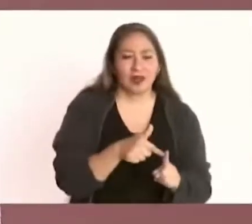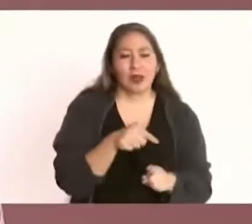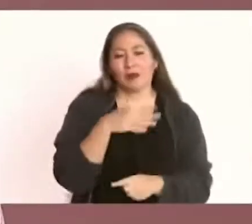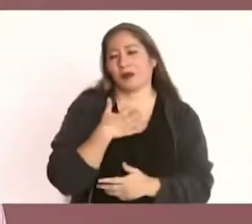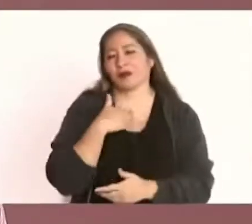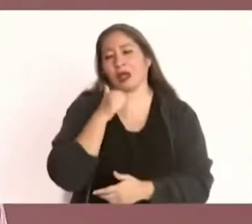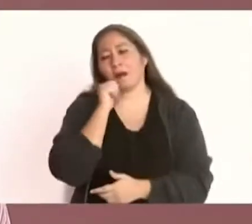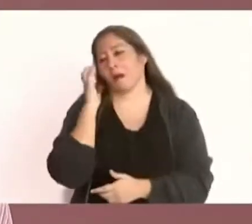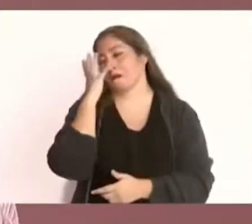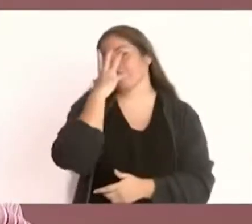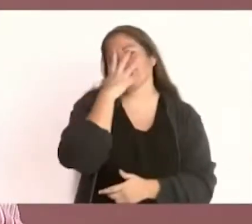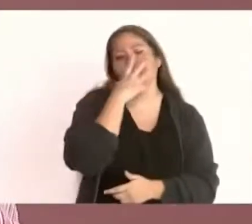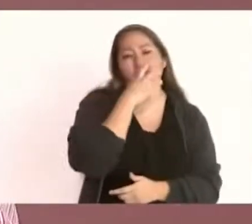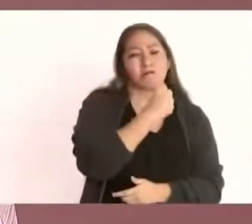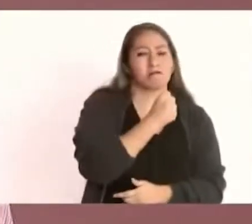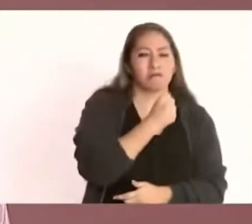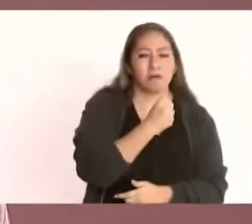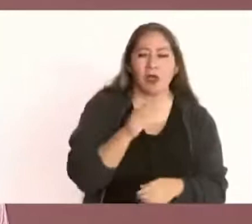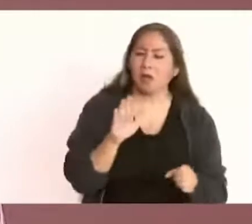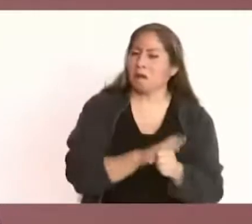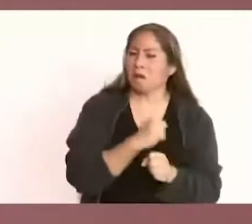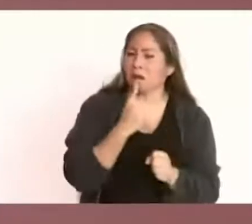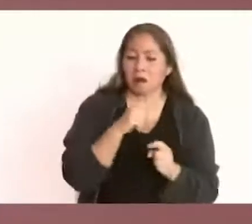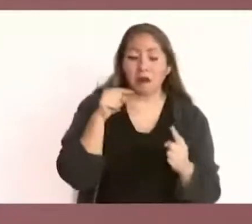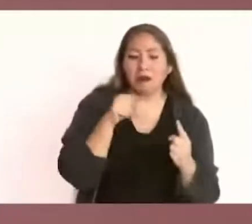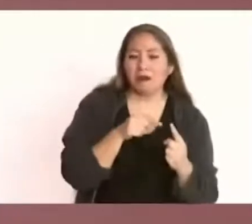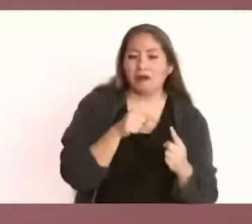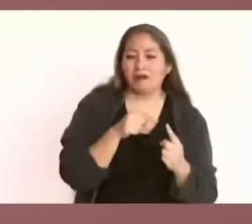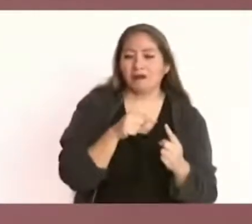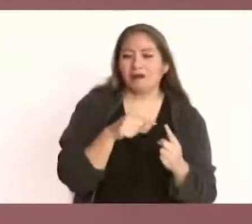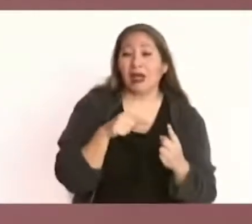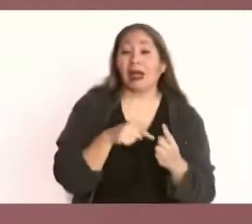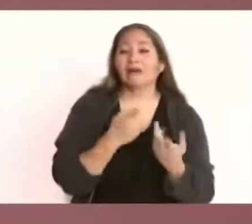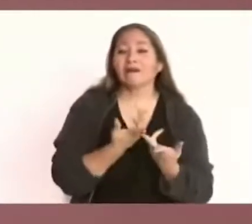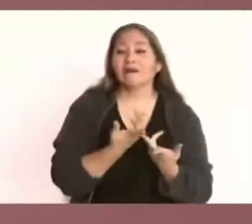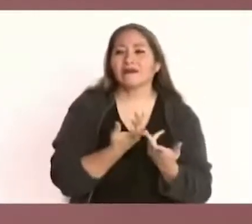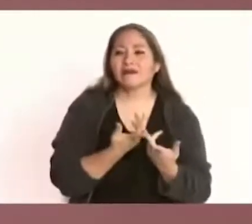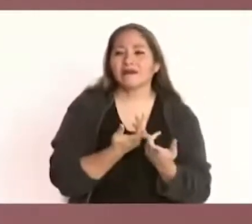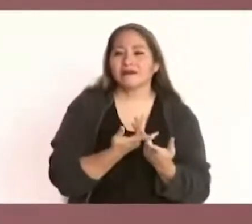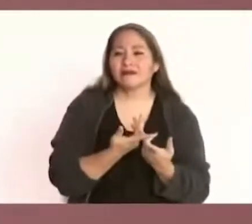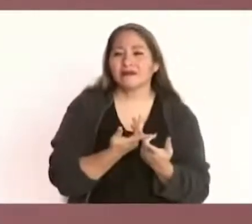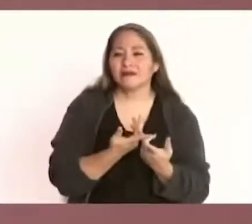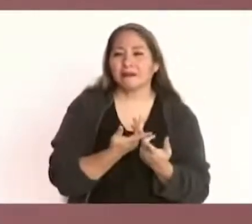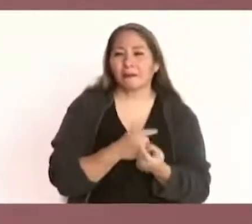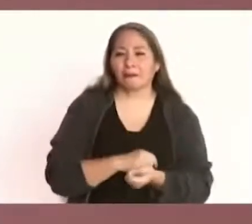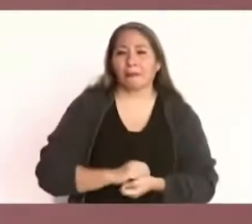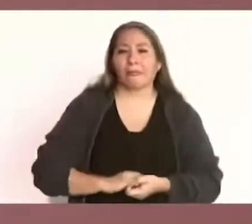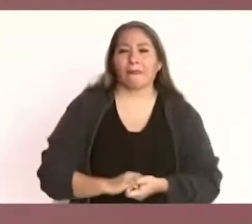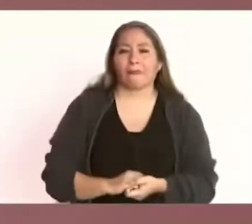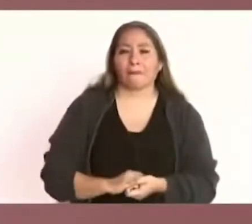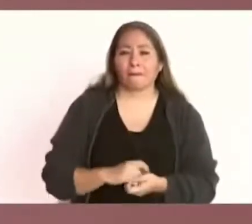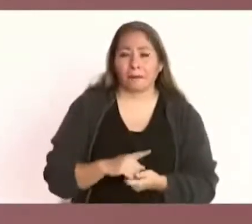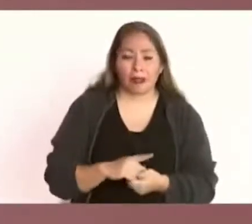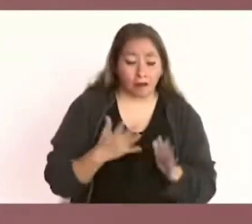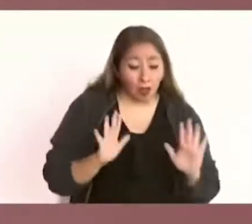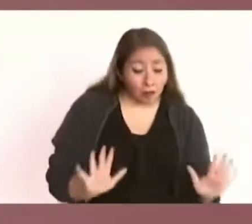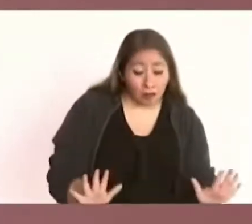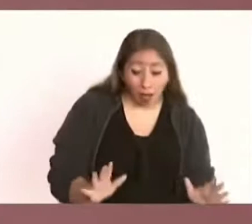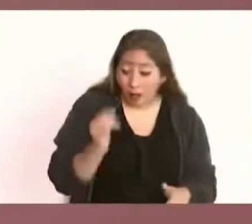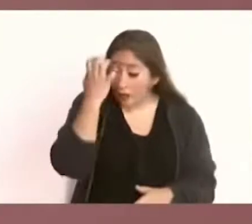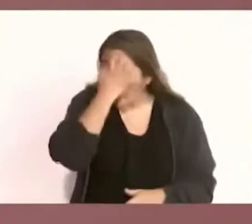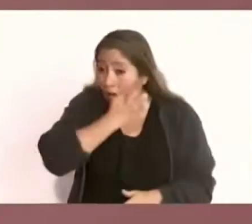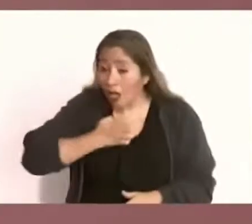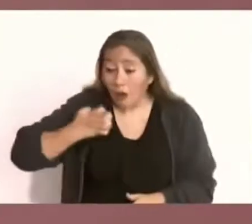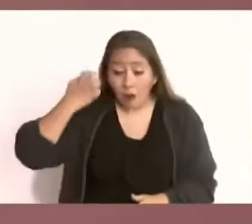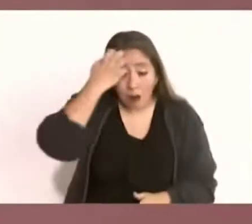para que nadie se sienta absoluto. Recordó que al arranque de las campañas, los gobernantes y él firmaron un acuerdo por la democracia, para